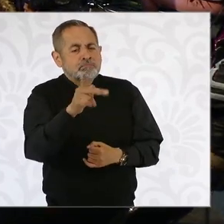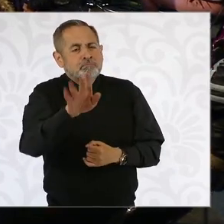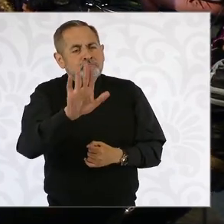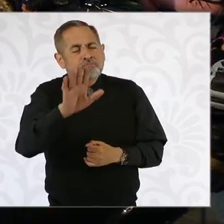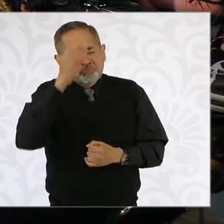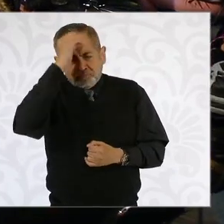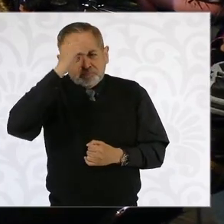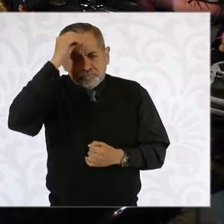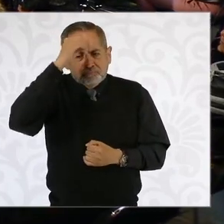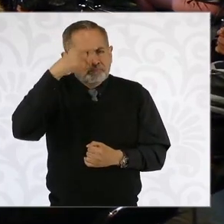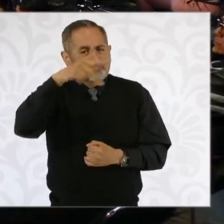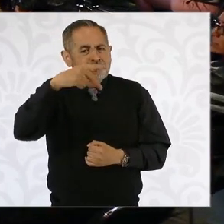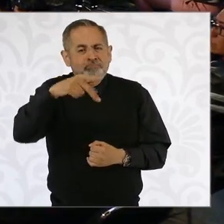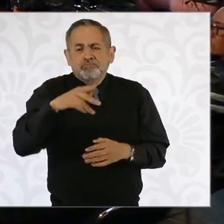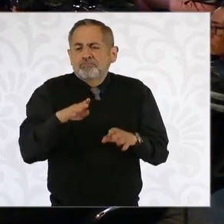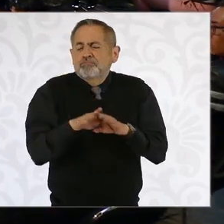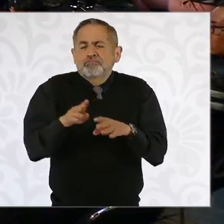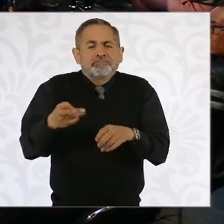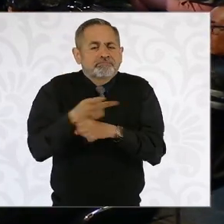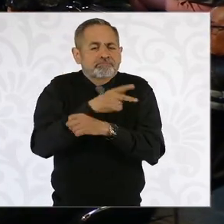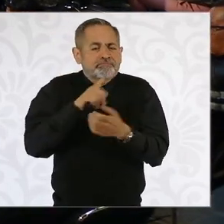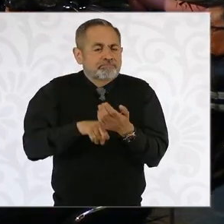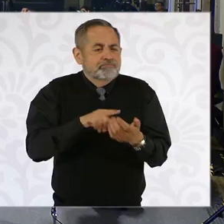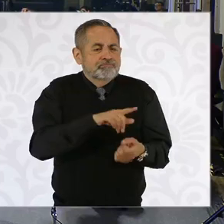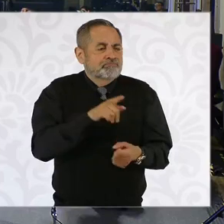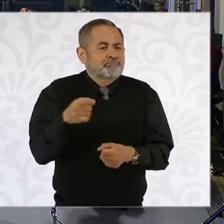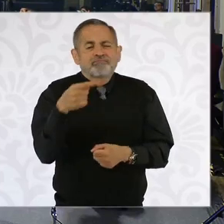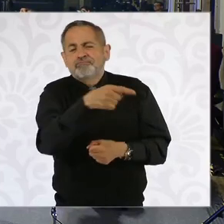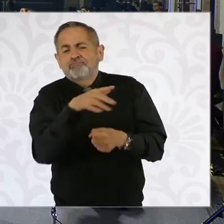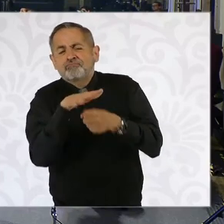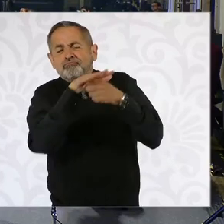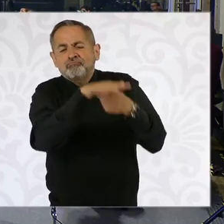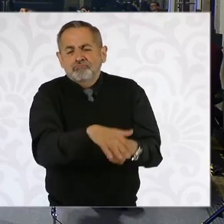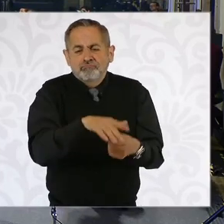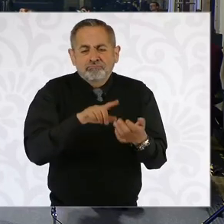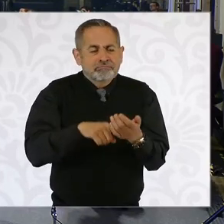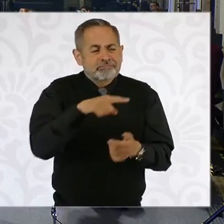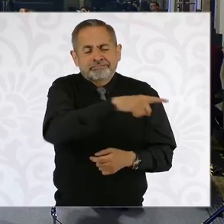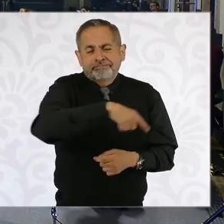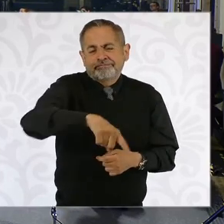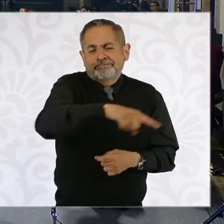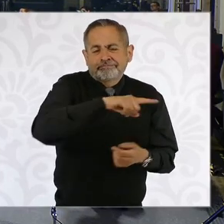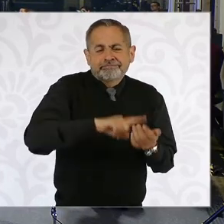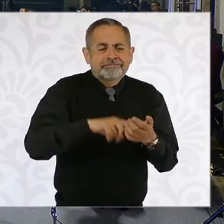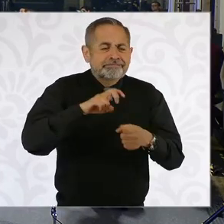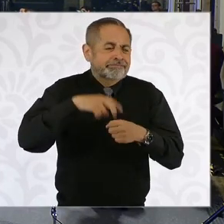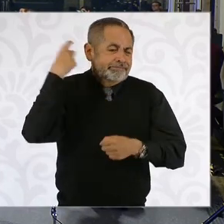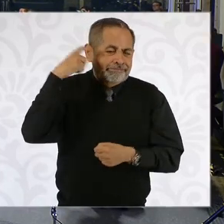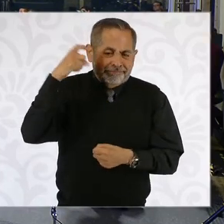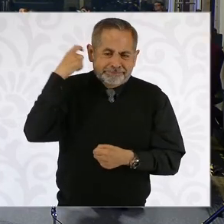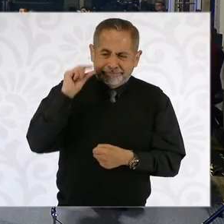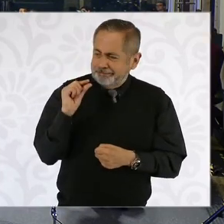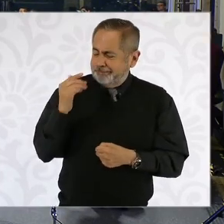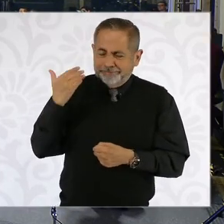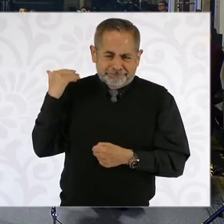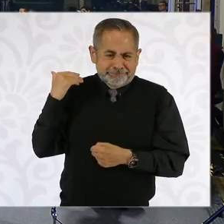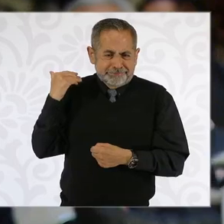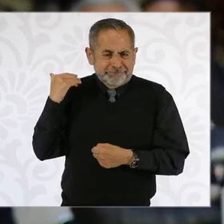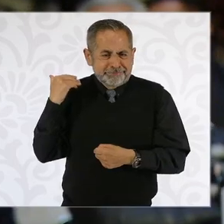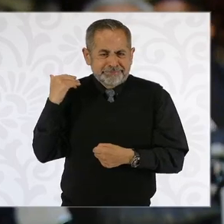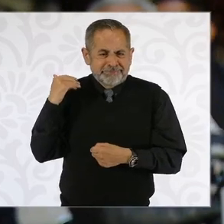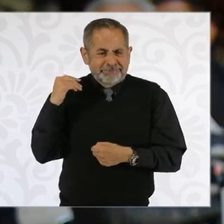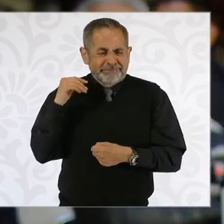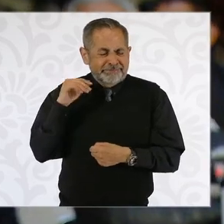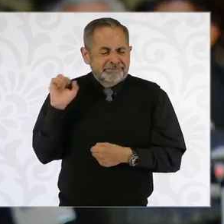de los hechos de represión que sufrieron los artesanos en Querétaro este fin